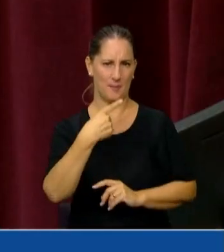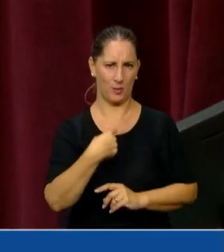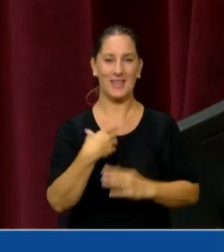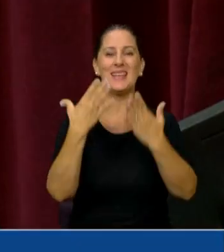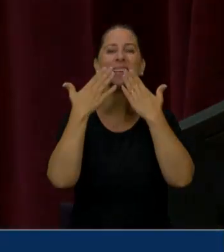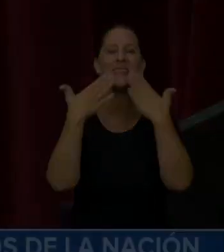Gracias, Diputado.